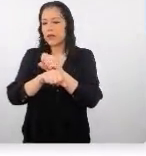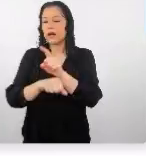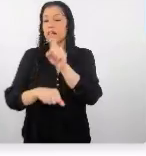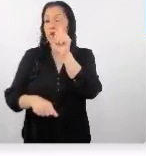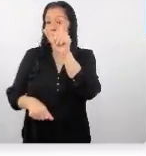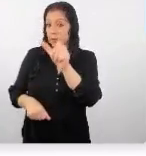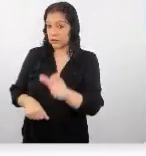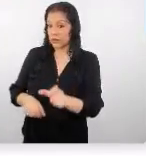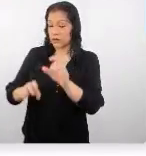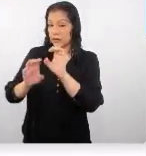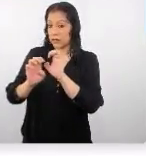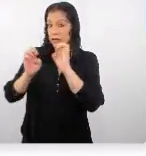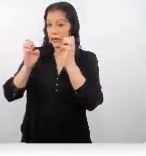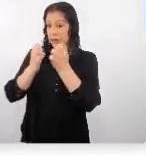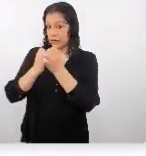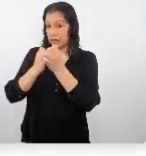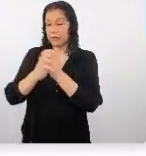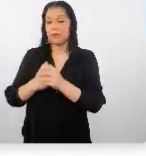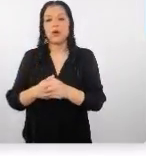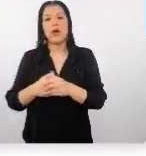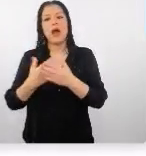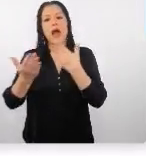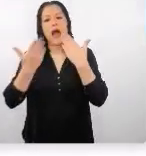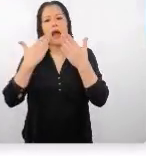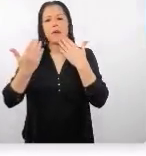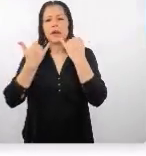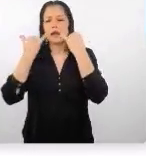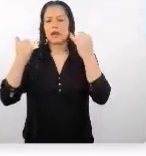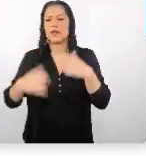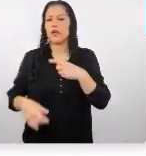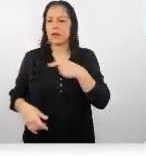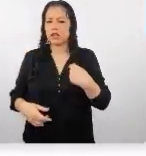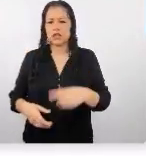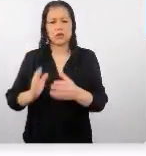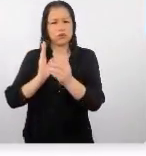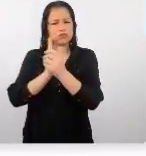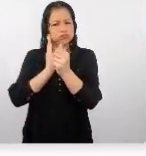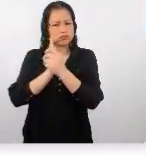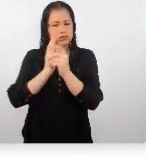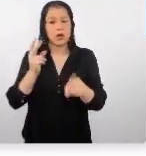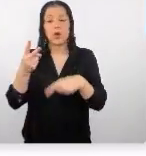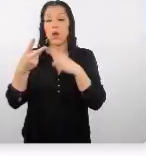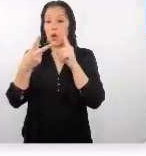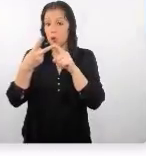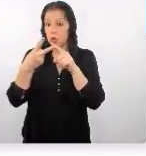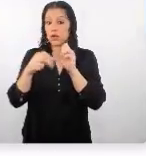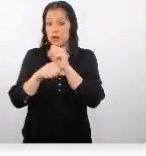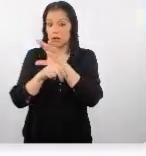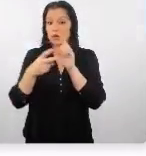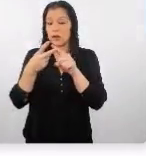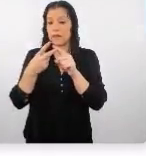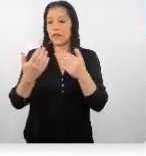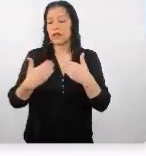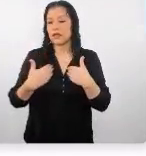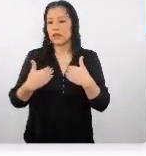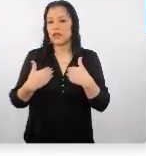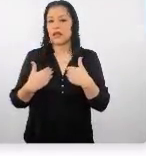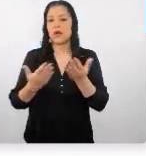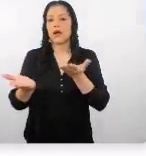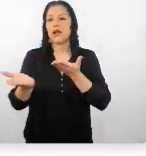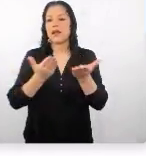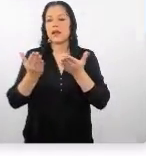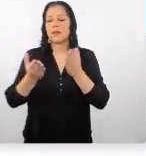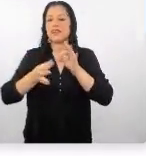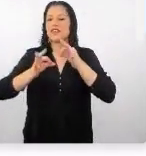persona de su equipo domine el idioma chino otra acción muy recomendable también es contar con el servicio de